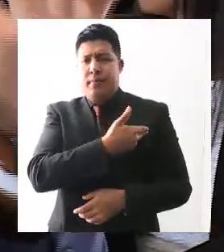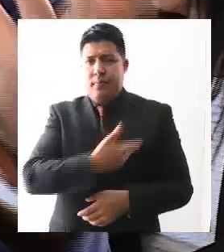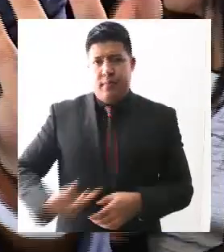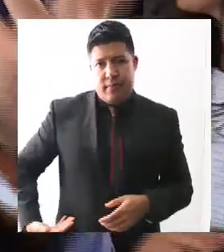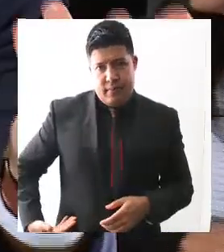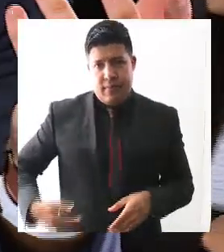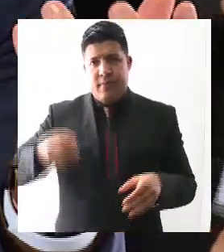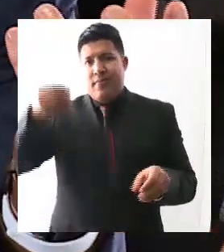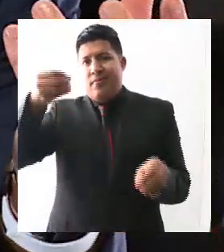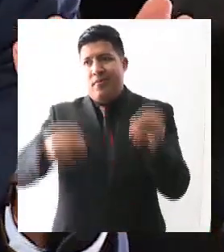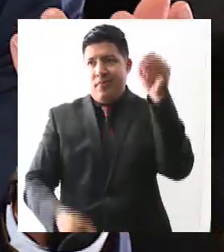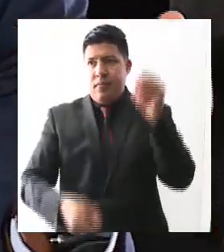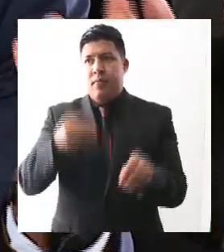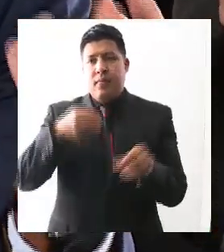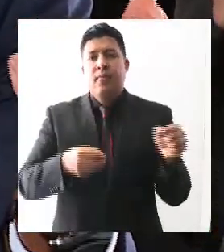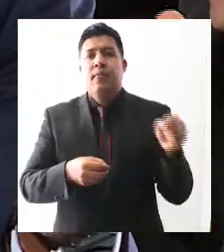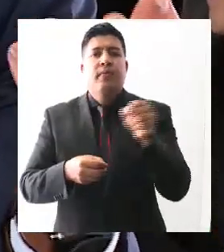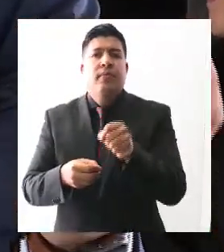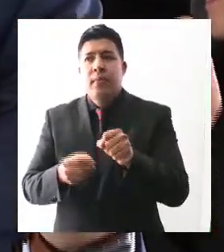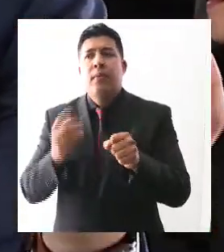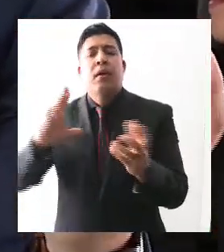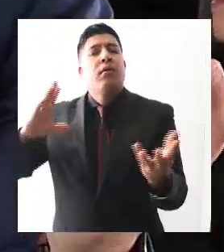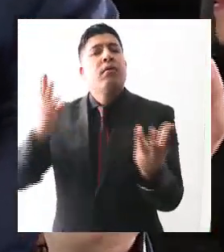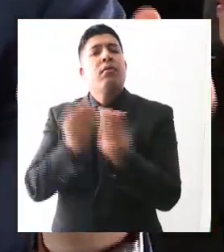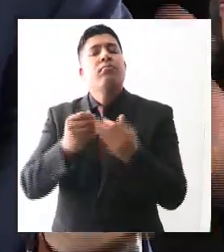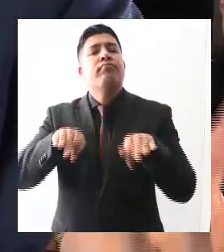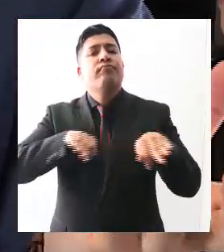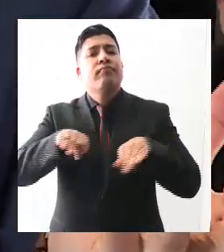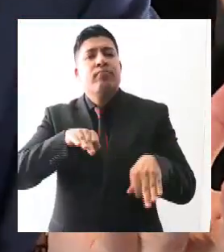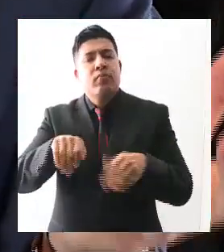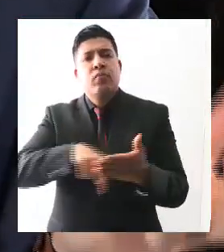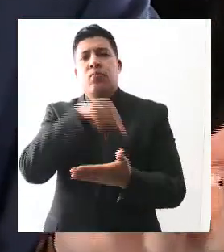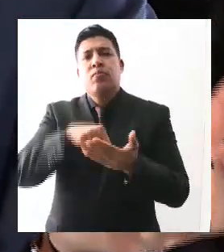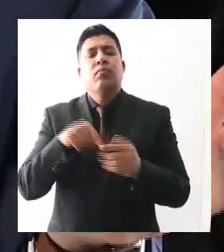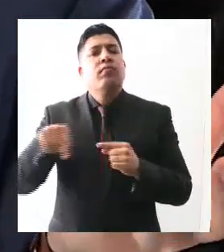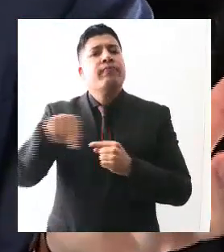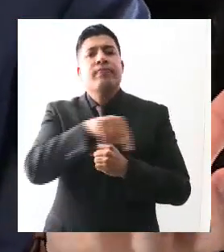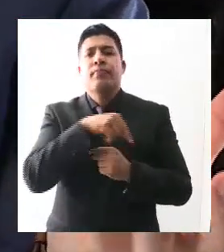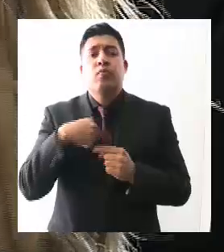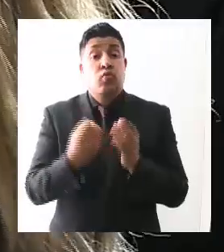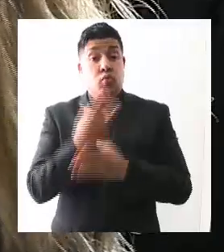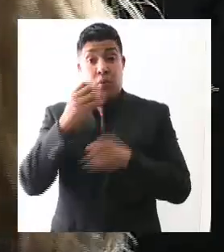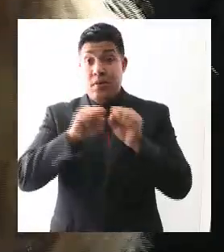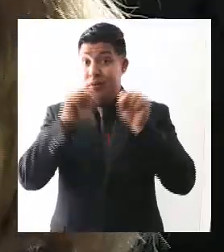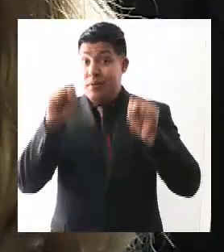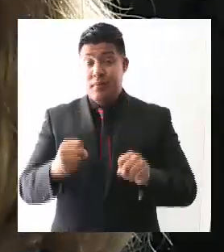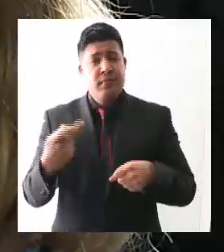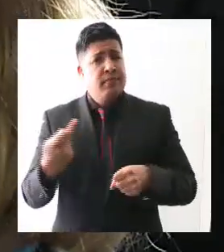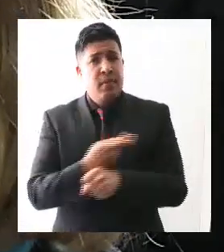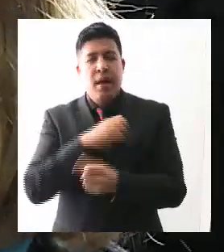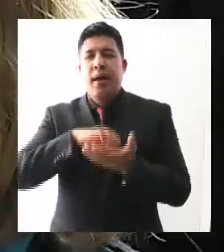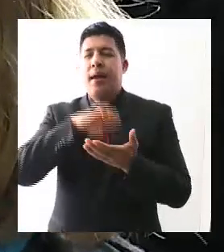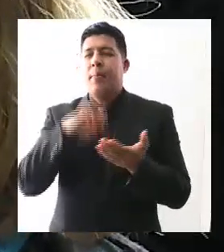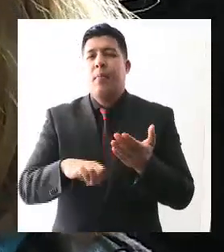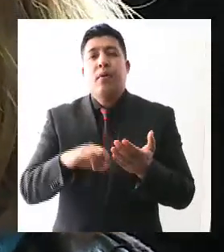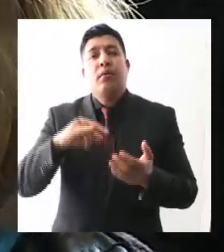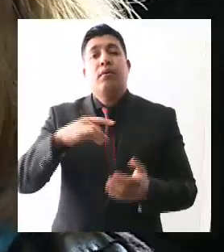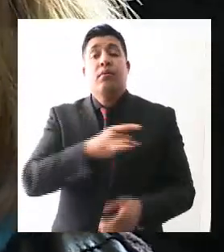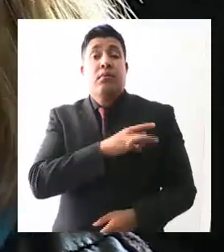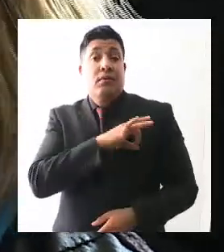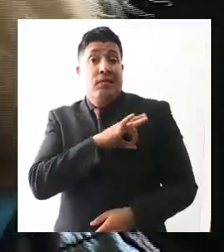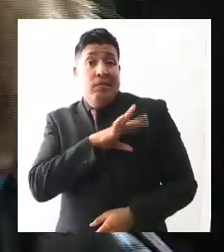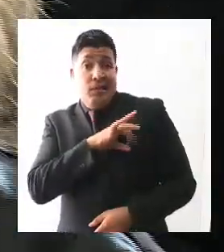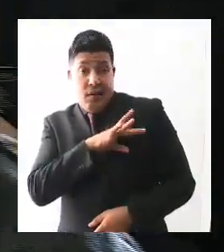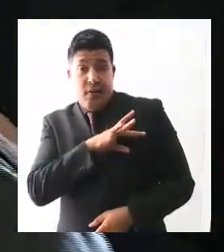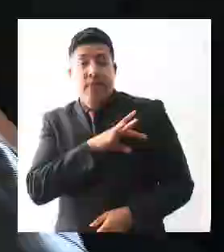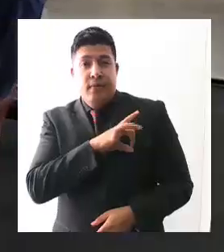estamos trabajando mucho en los conversatorios, ¿qué sucede con un nuevo sistema? Mira, lo he dicho, Chile por ejemplo, su sistema lo